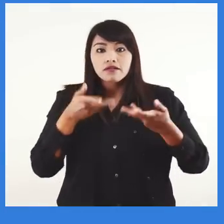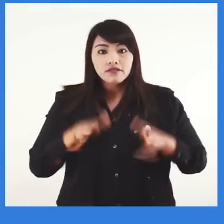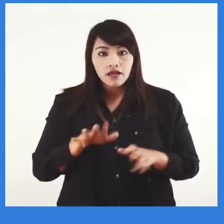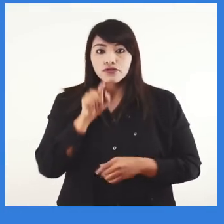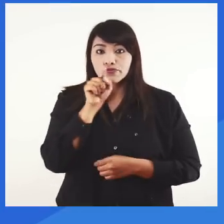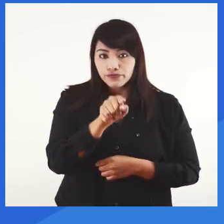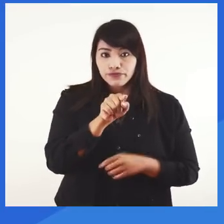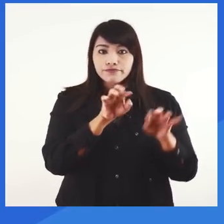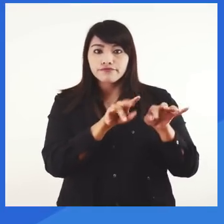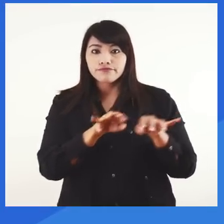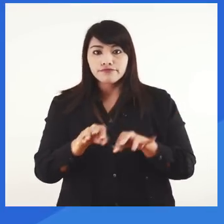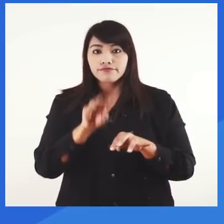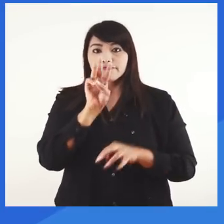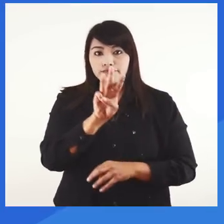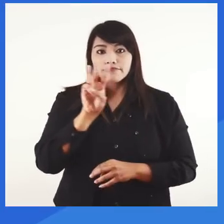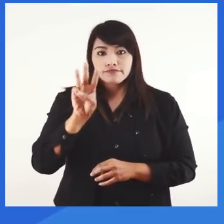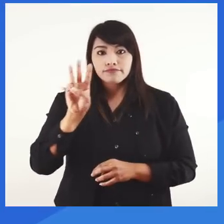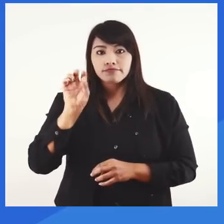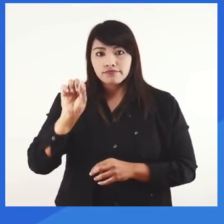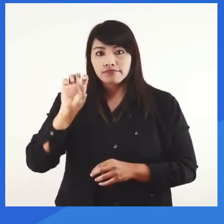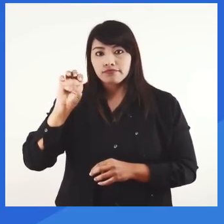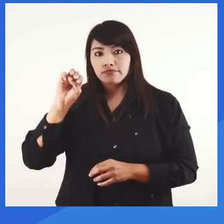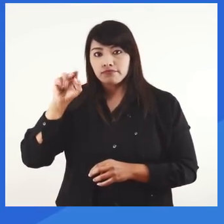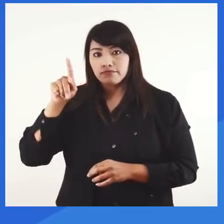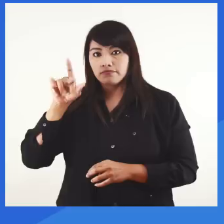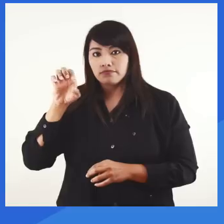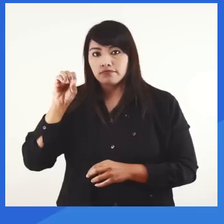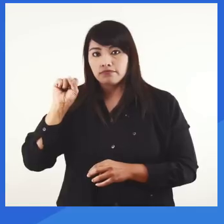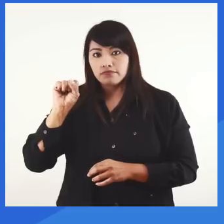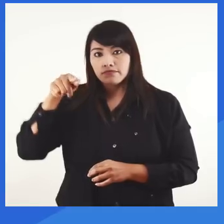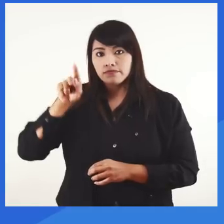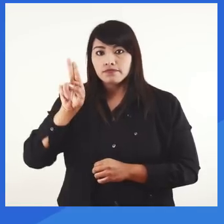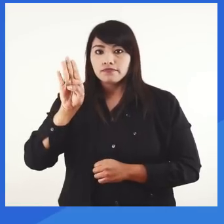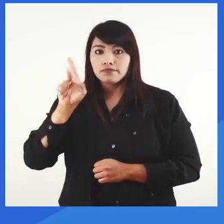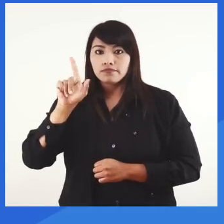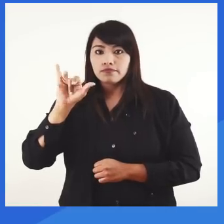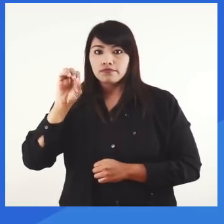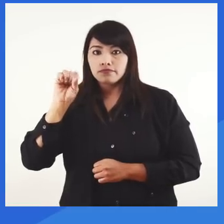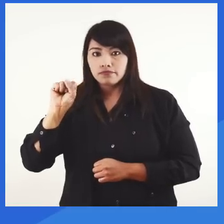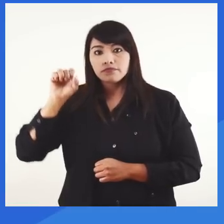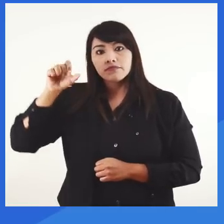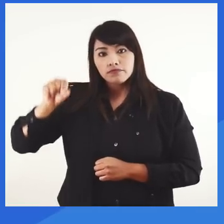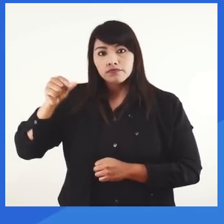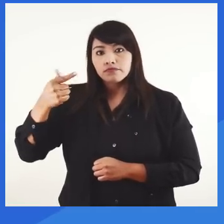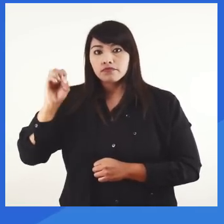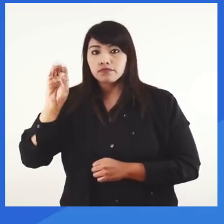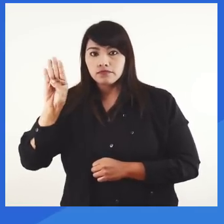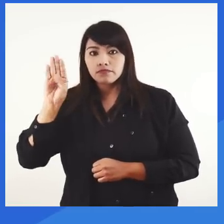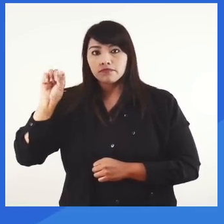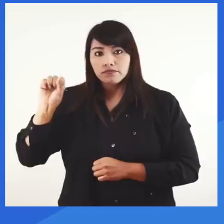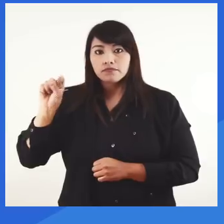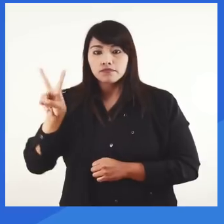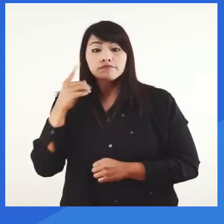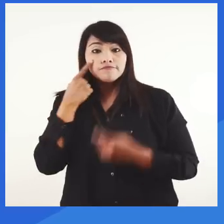Una vez hayas digitado www.empleospublicos.gov.sb, encontrarás